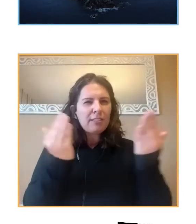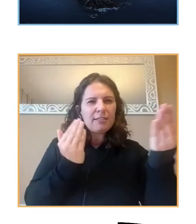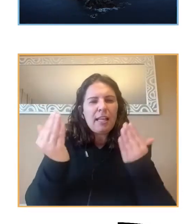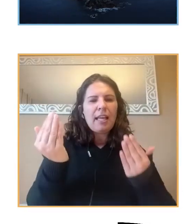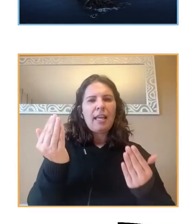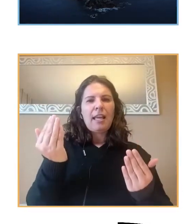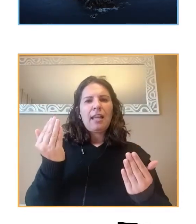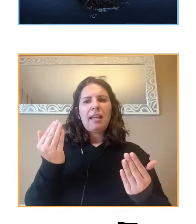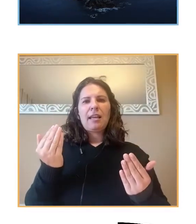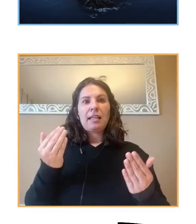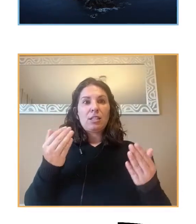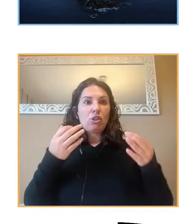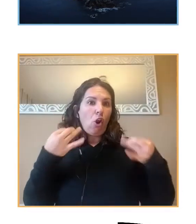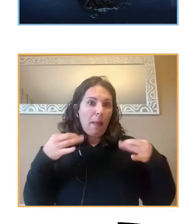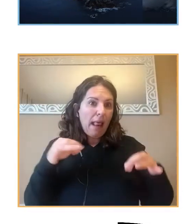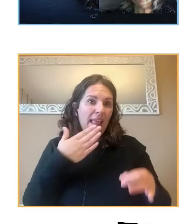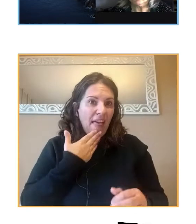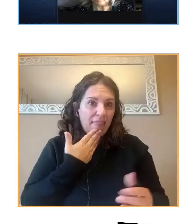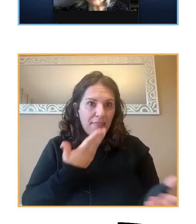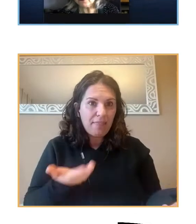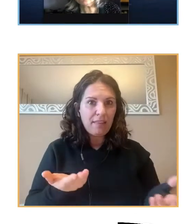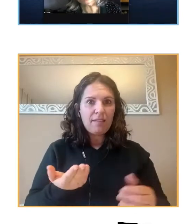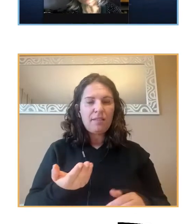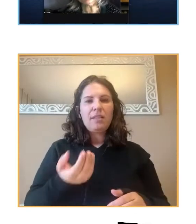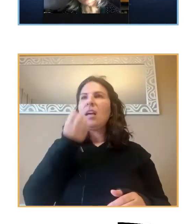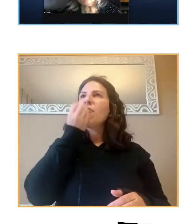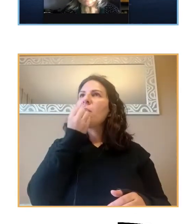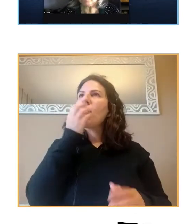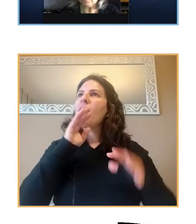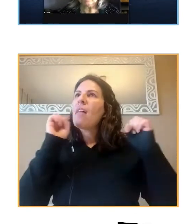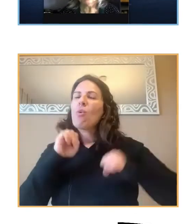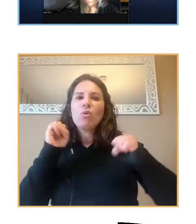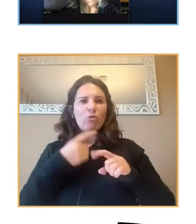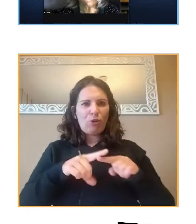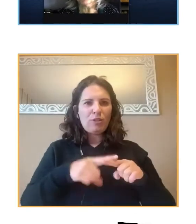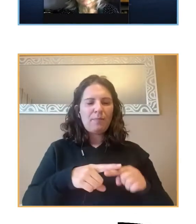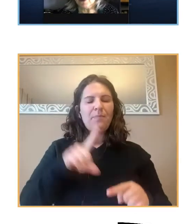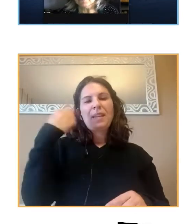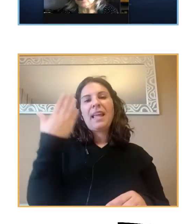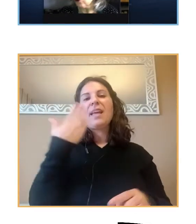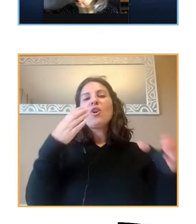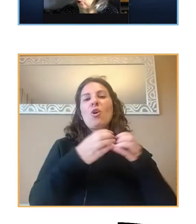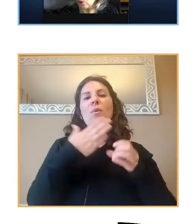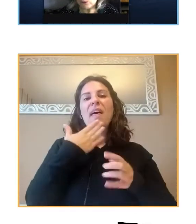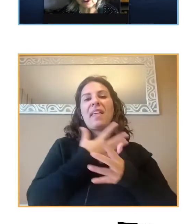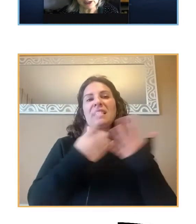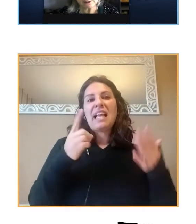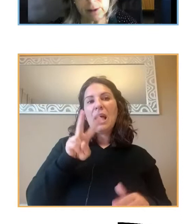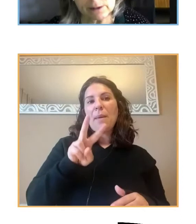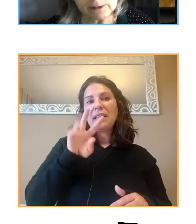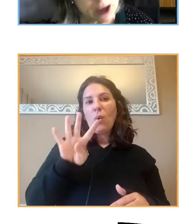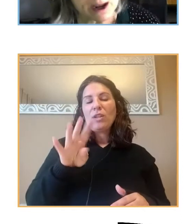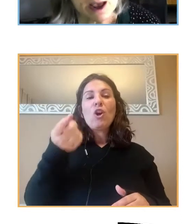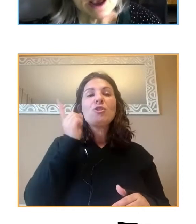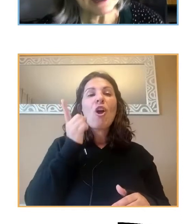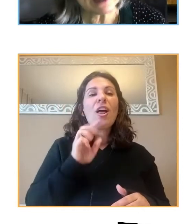de los adultos, en el grupo de 16 a 24 años, solo un 3